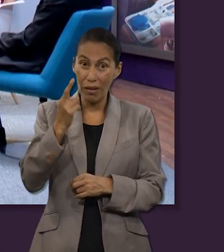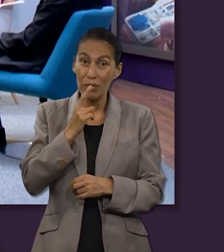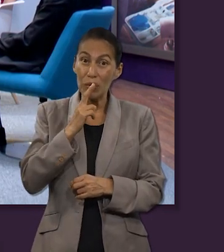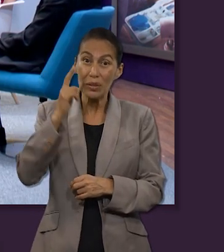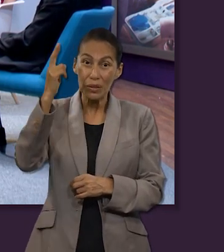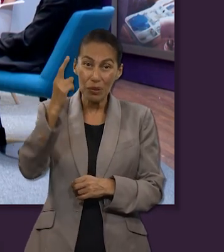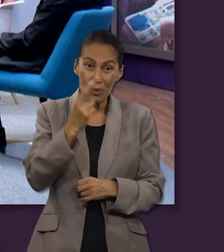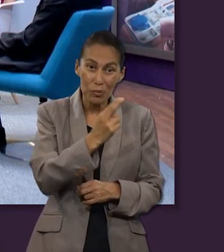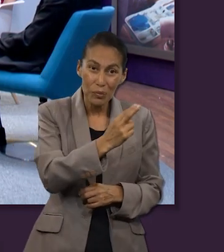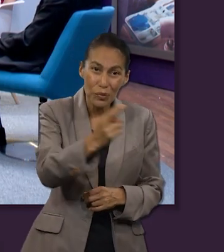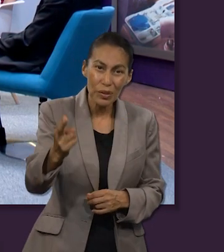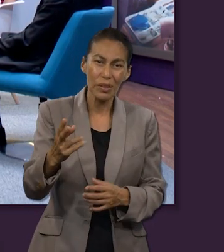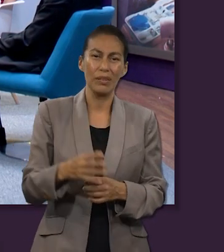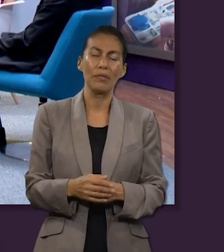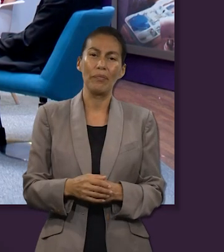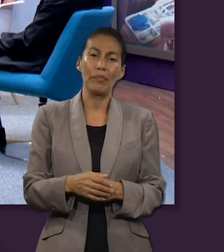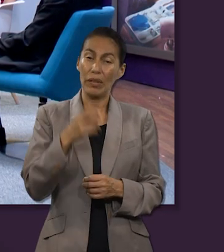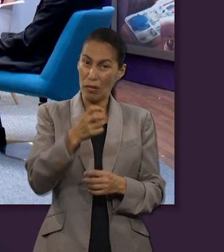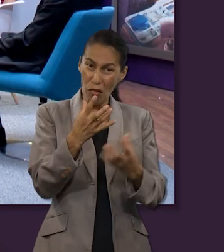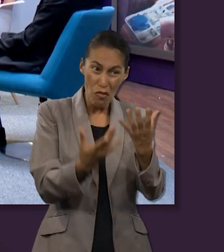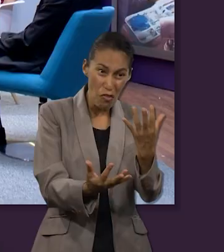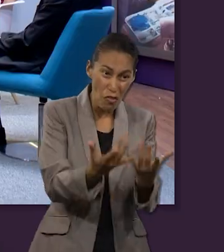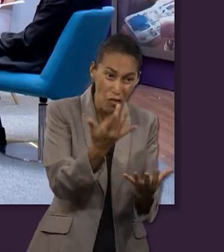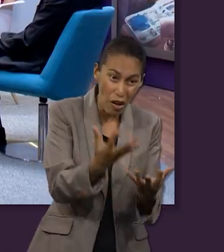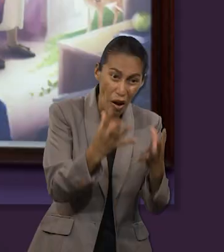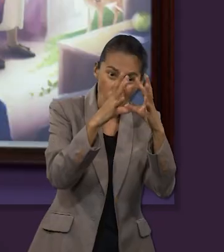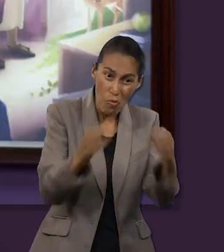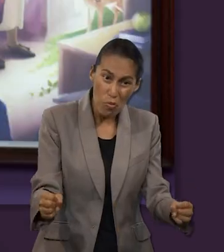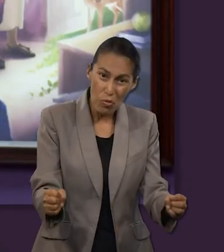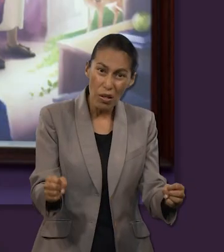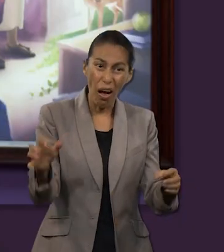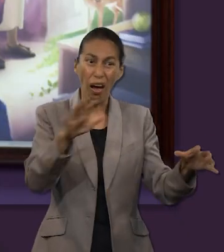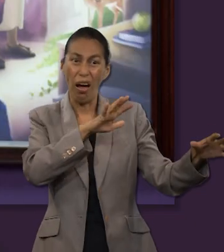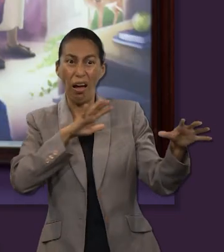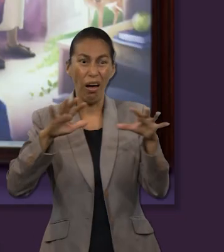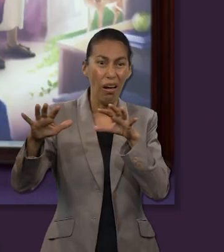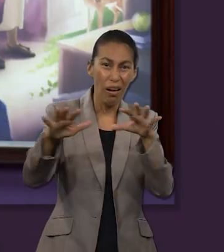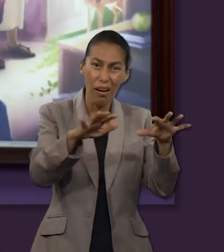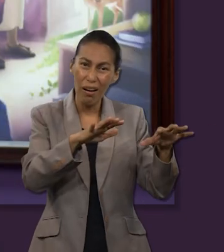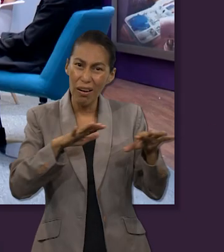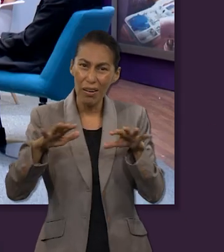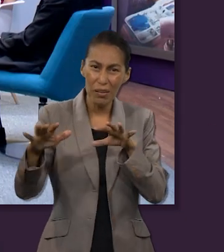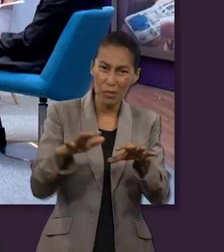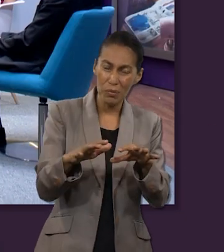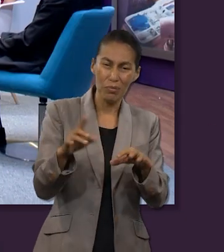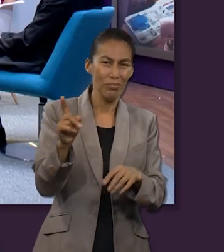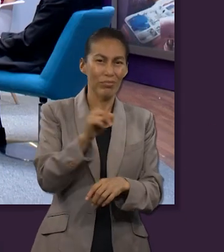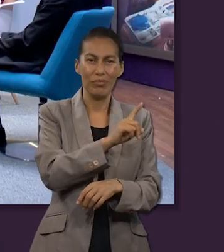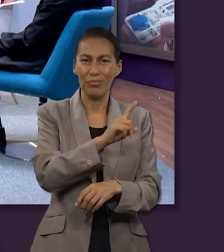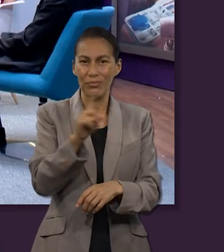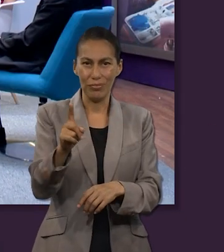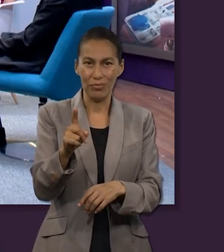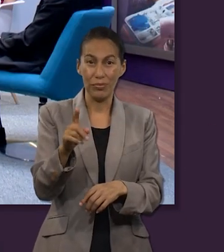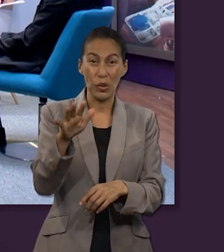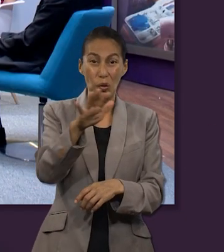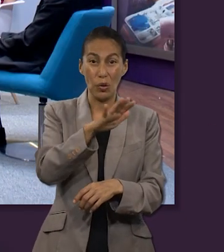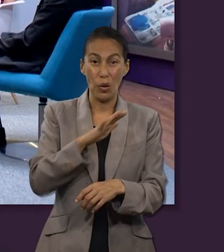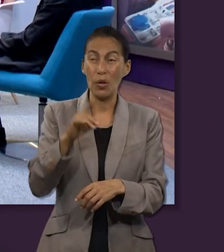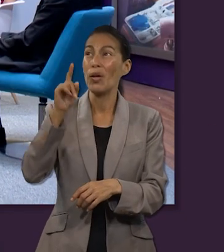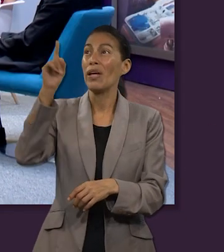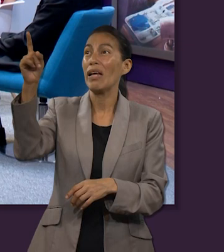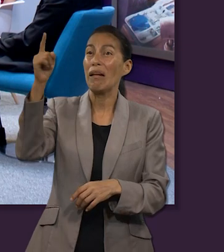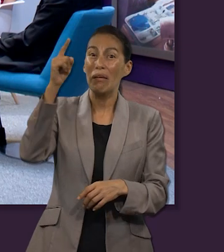y no es por un fuego que consume al mundo no es por un terremoto gigante sino